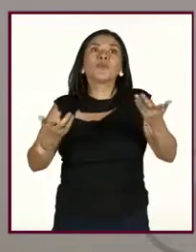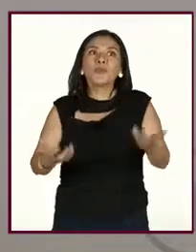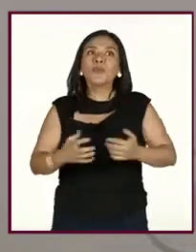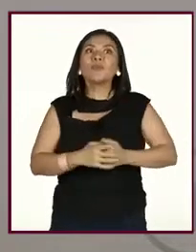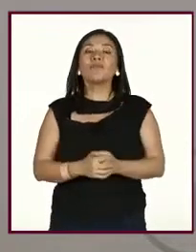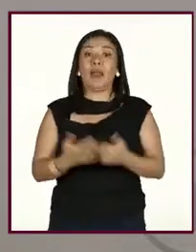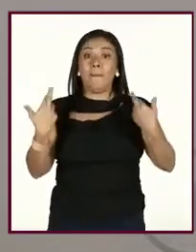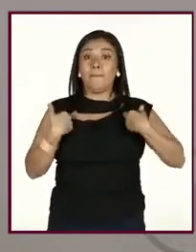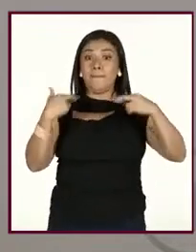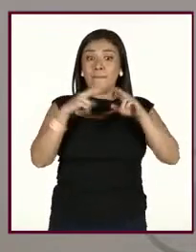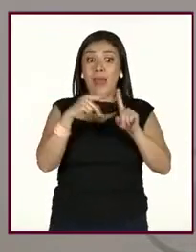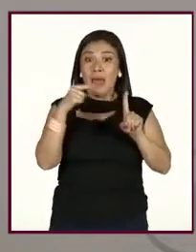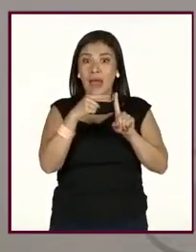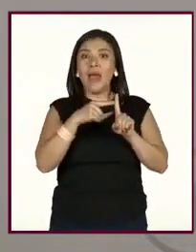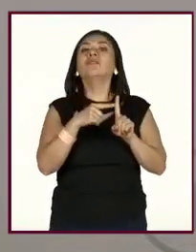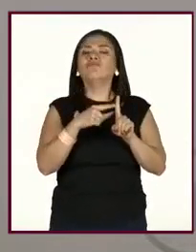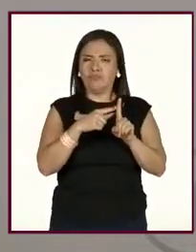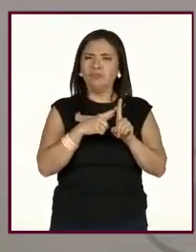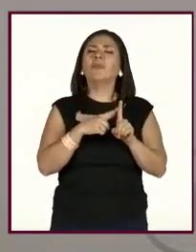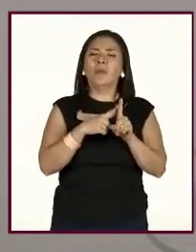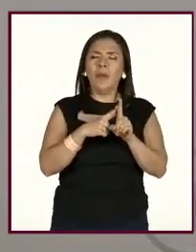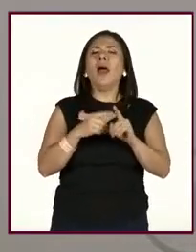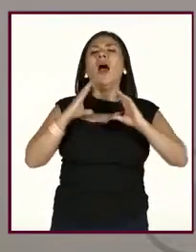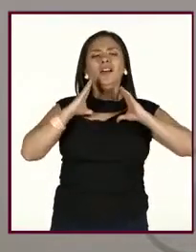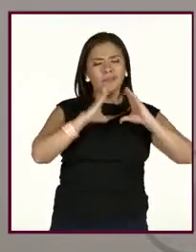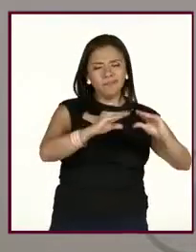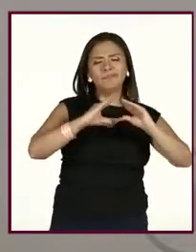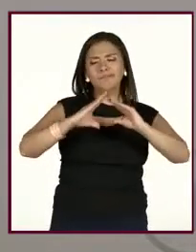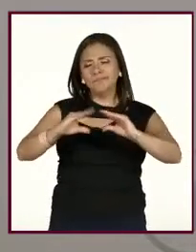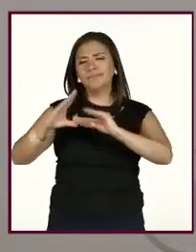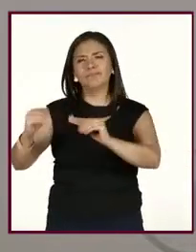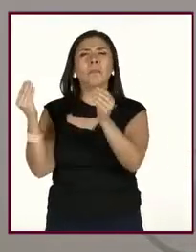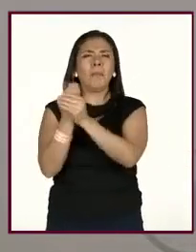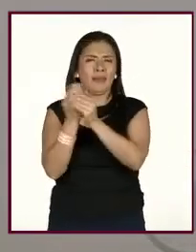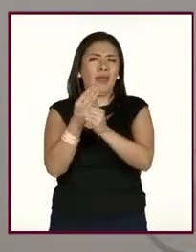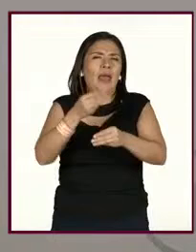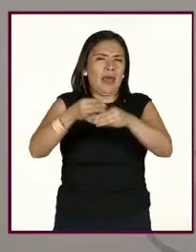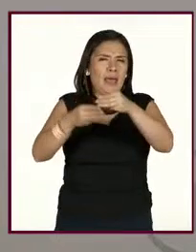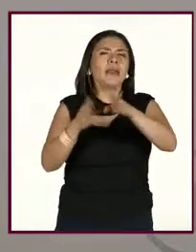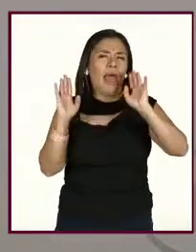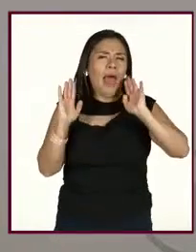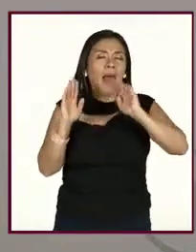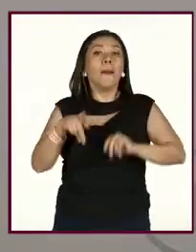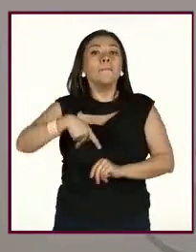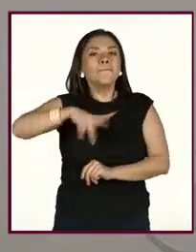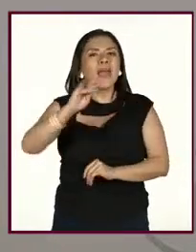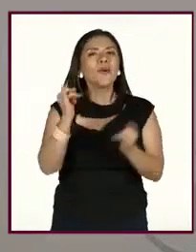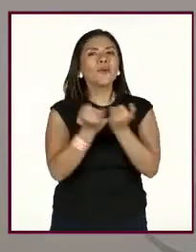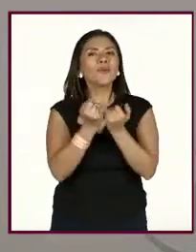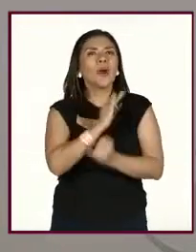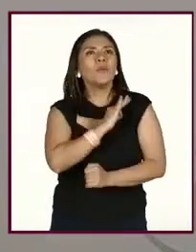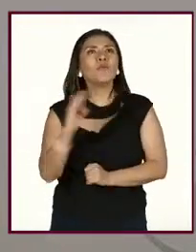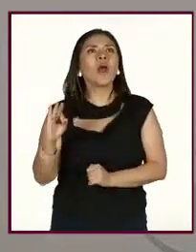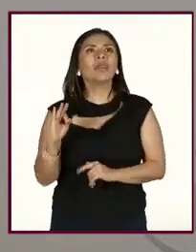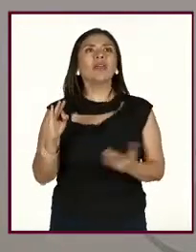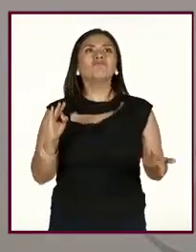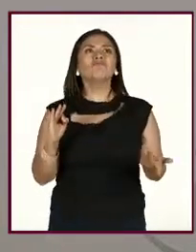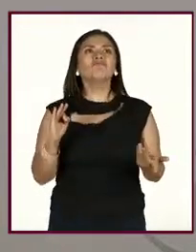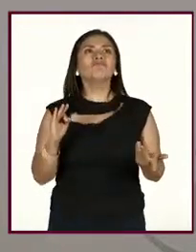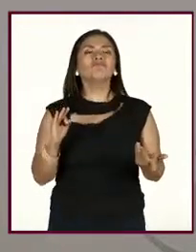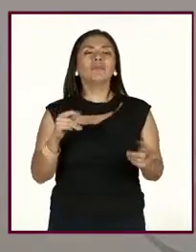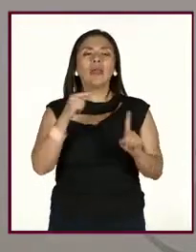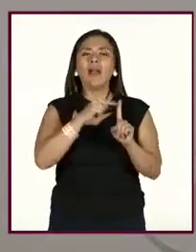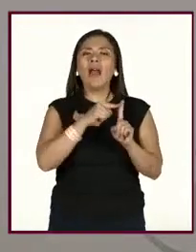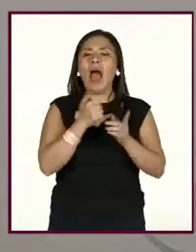el profesor, si bien va a impartir su materia, también puede ser este